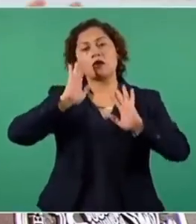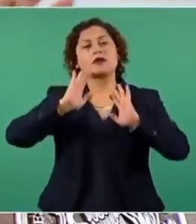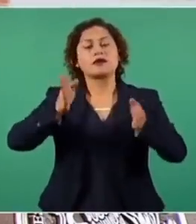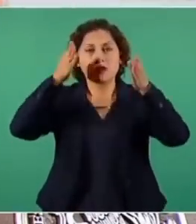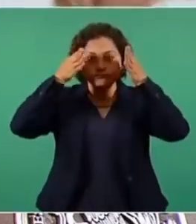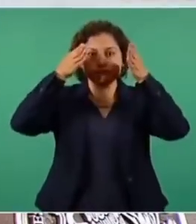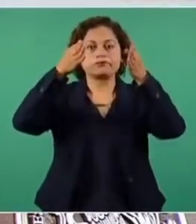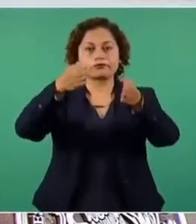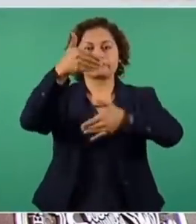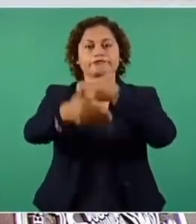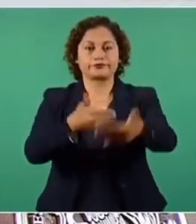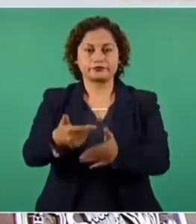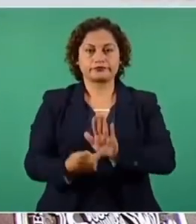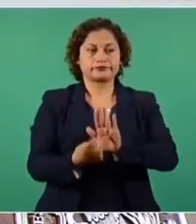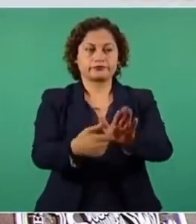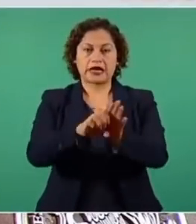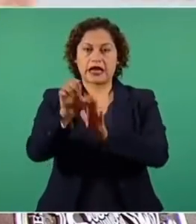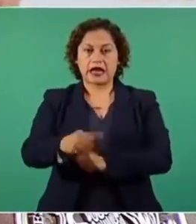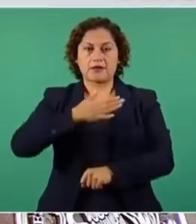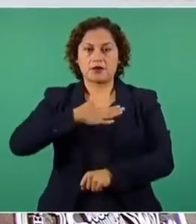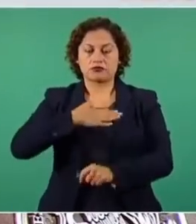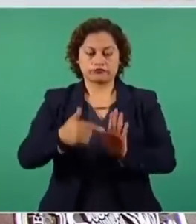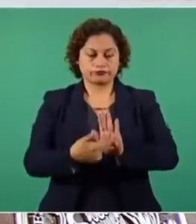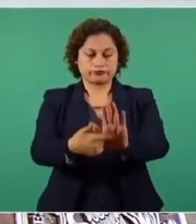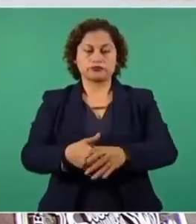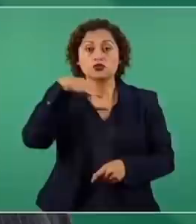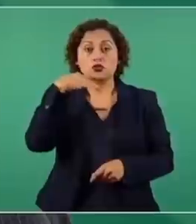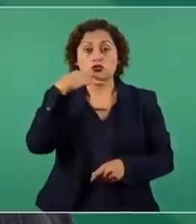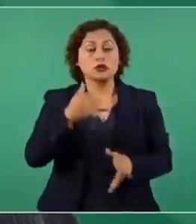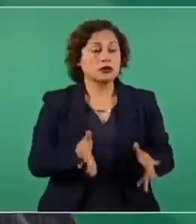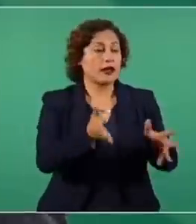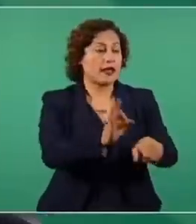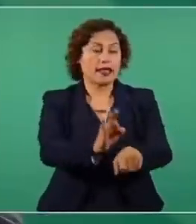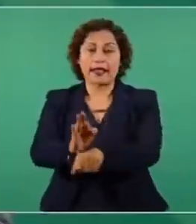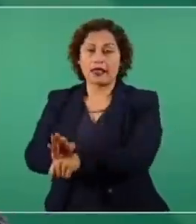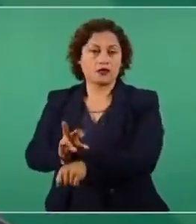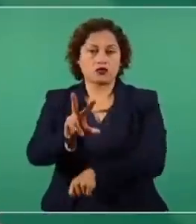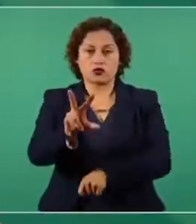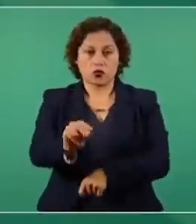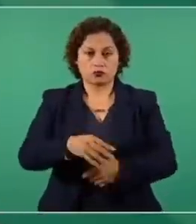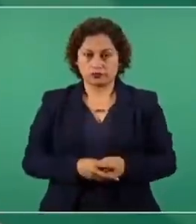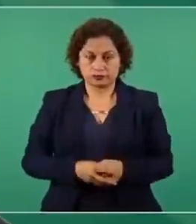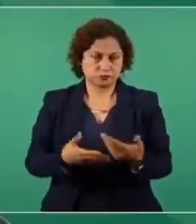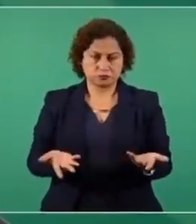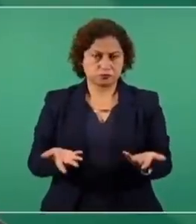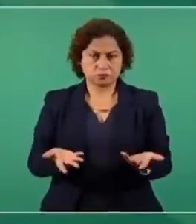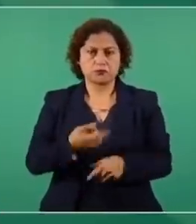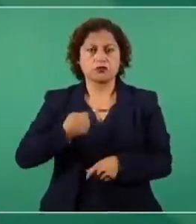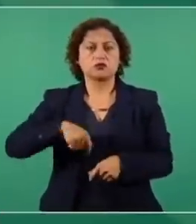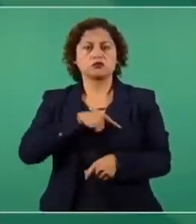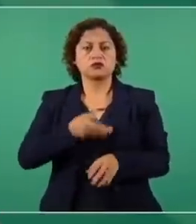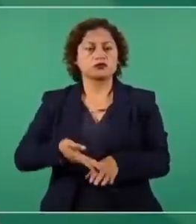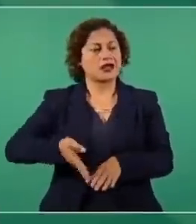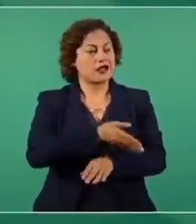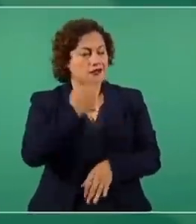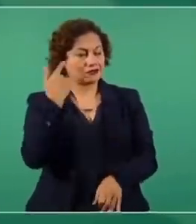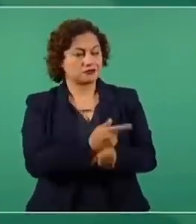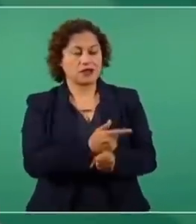de poner el ejemplo y no permitir nosotros la corrupción y no abandonarnos en escándalos,